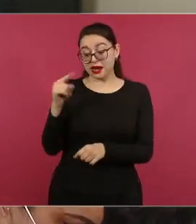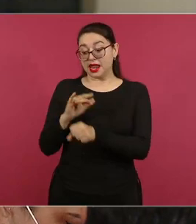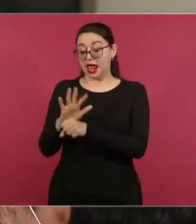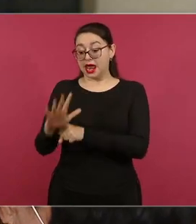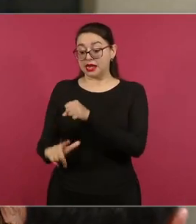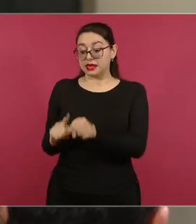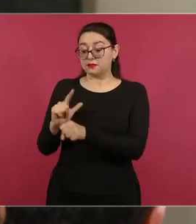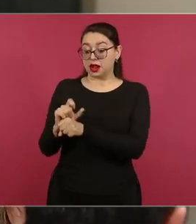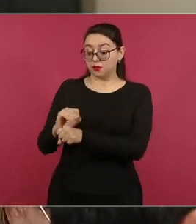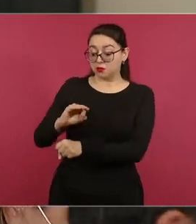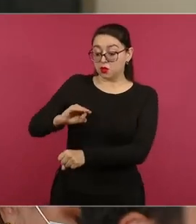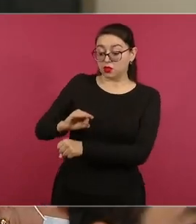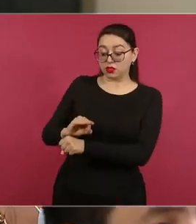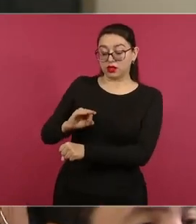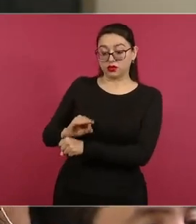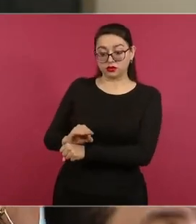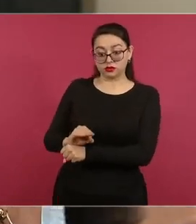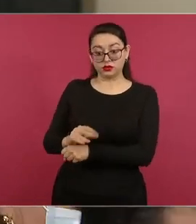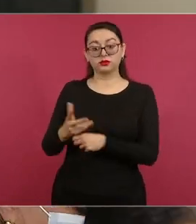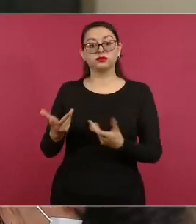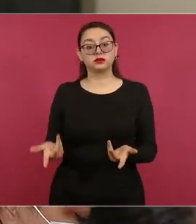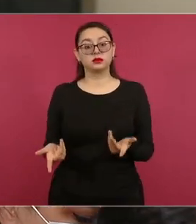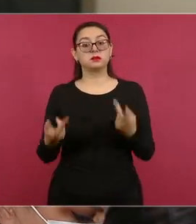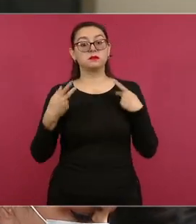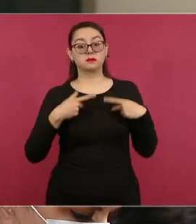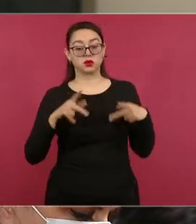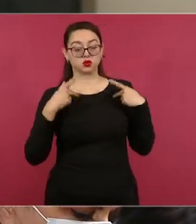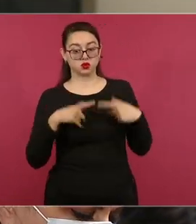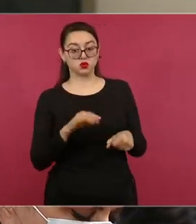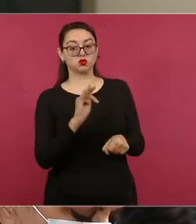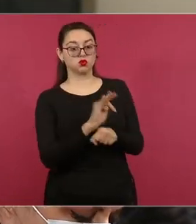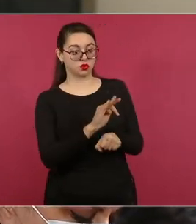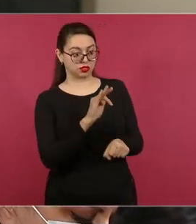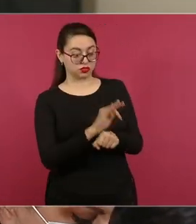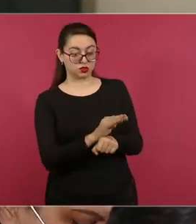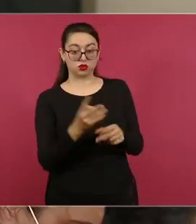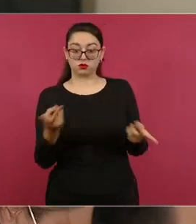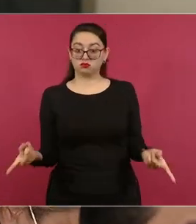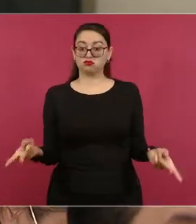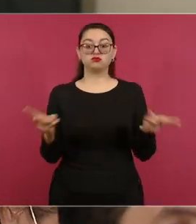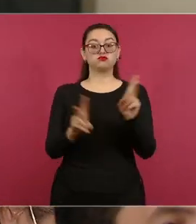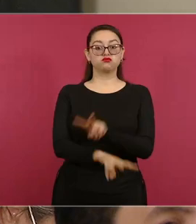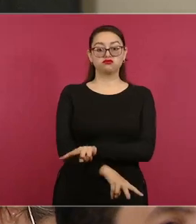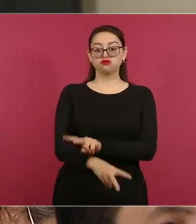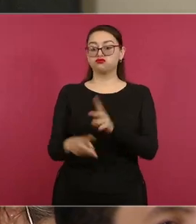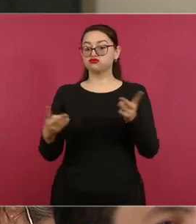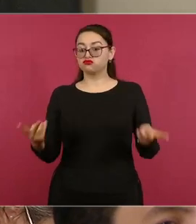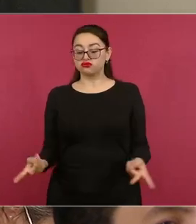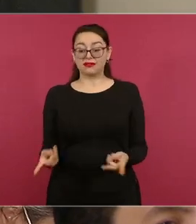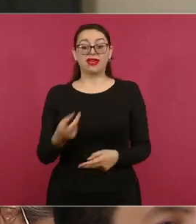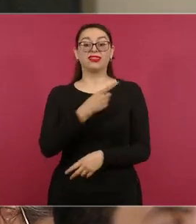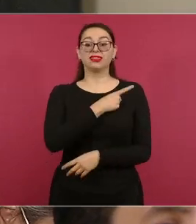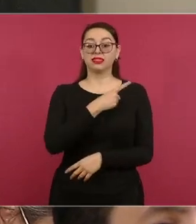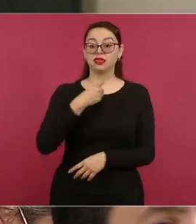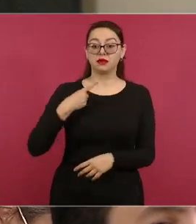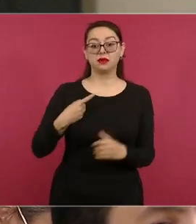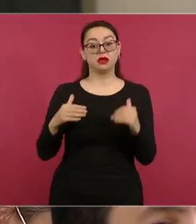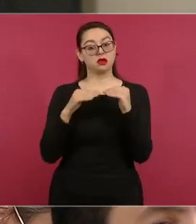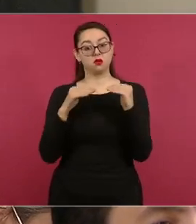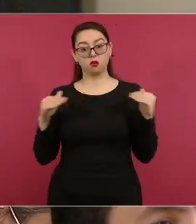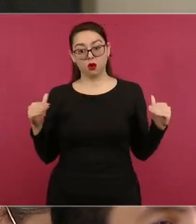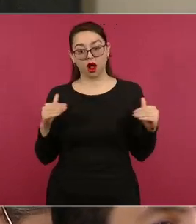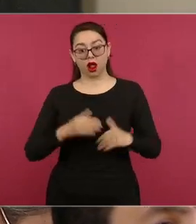protegiendo a las personas protegemos a los animales y protegiendo a los animales protegemos a las personas. Señor presidente,